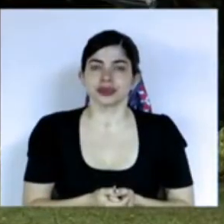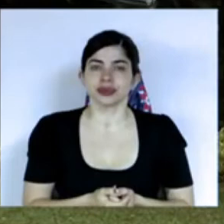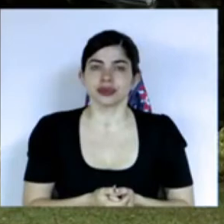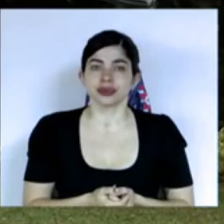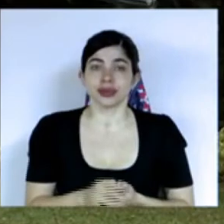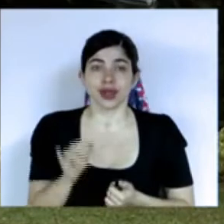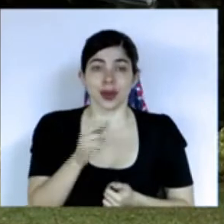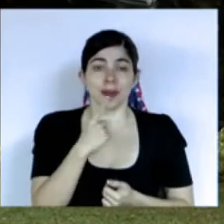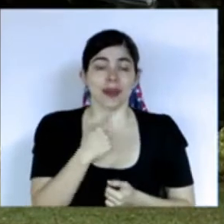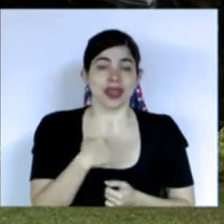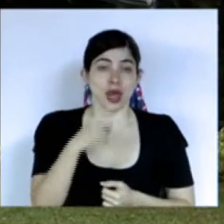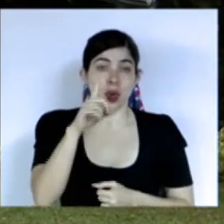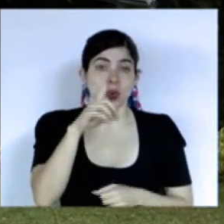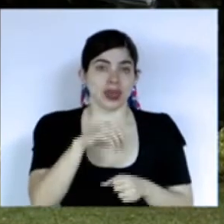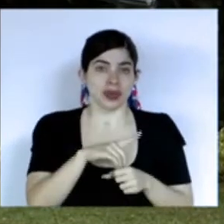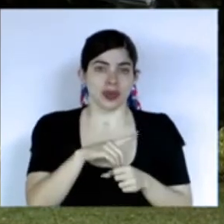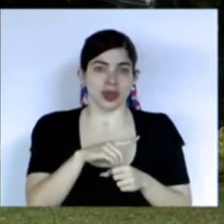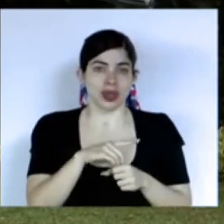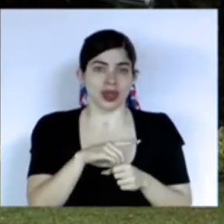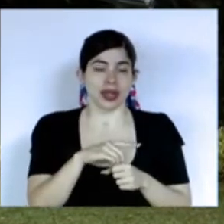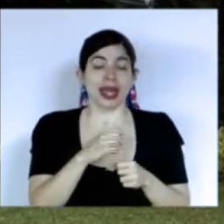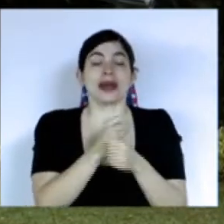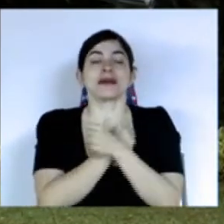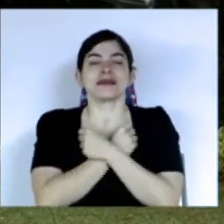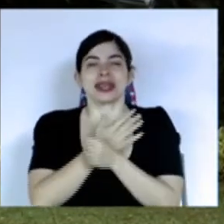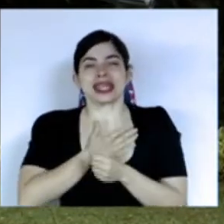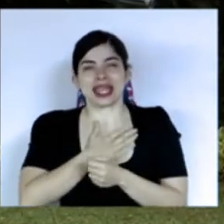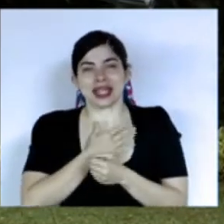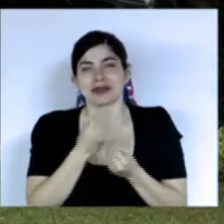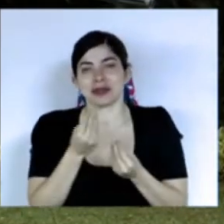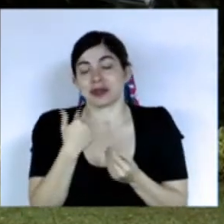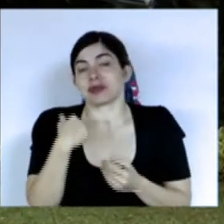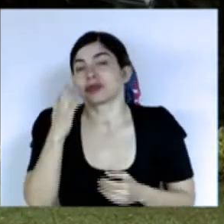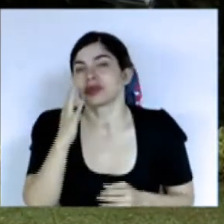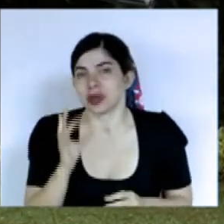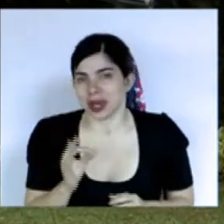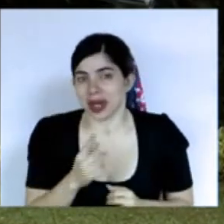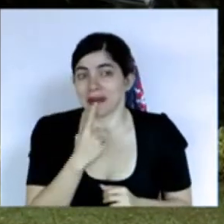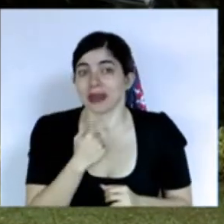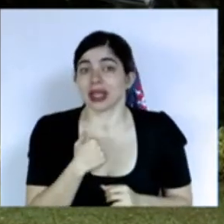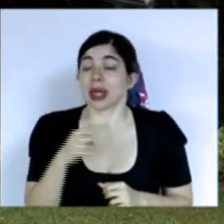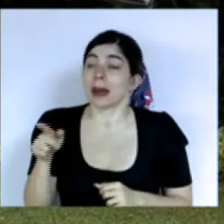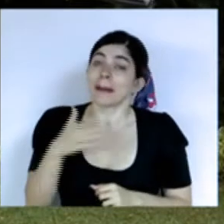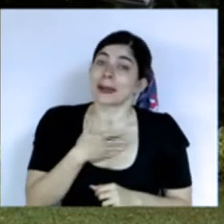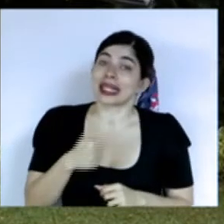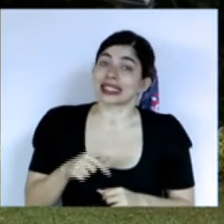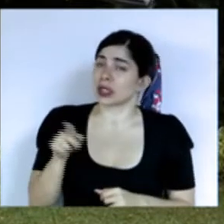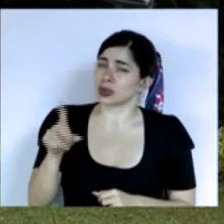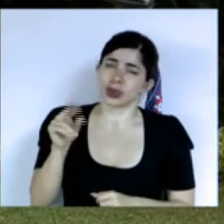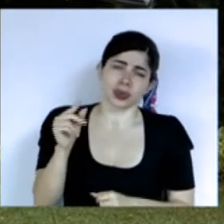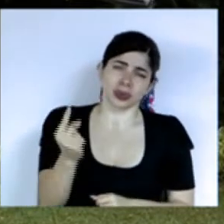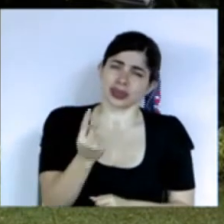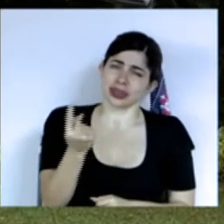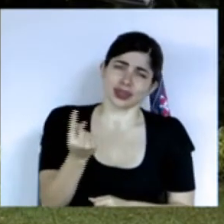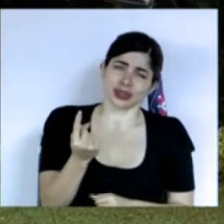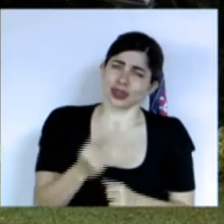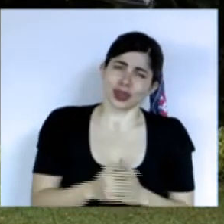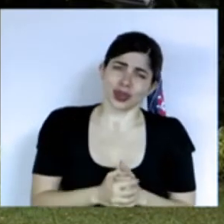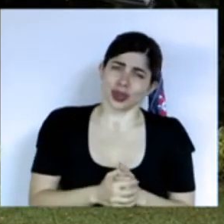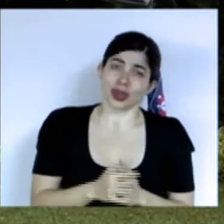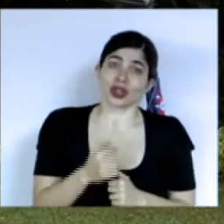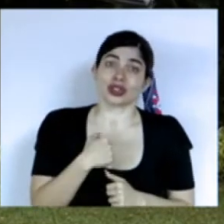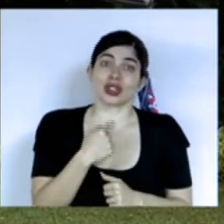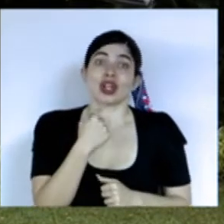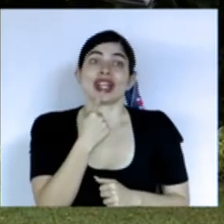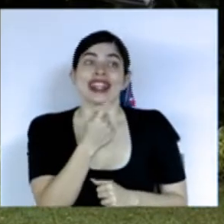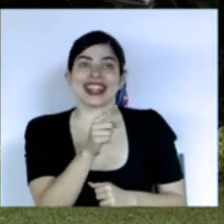como me dijo un diputado que quiere mucho que me quiere mucho creo yo me dijo presidente usted no está solo y yo